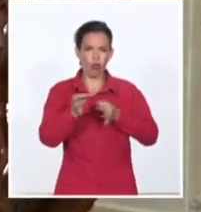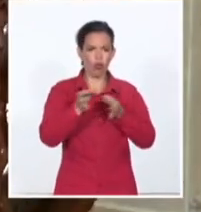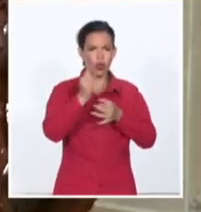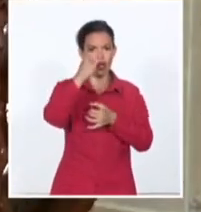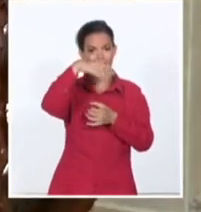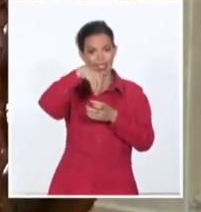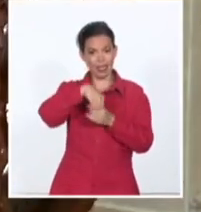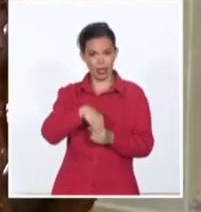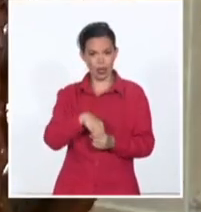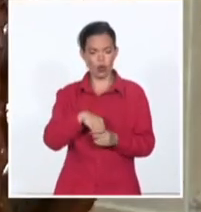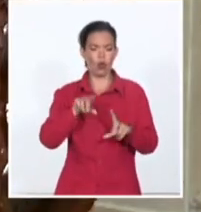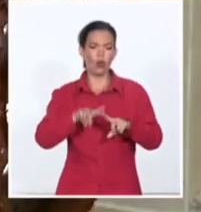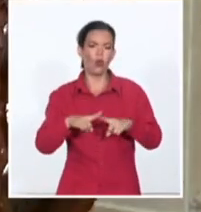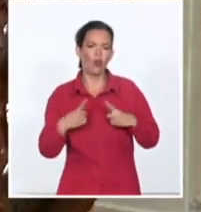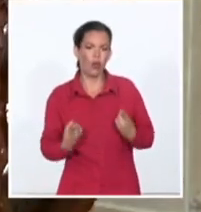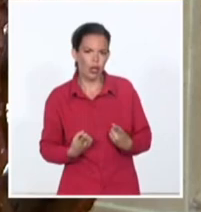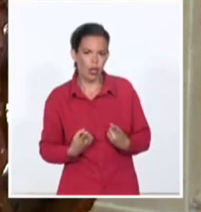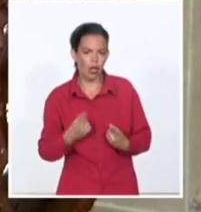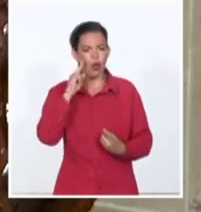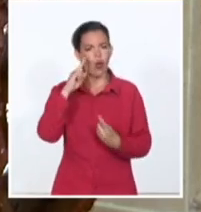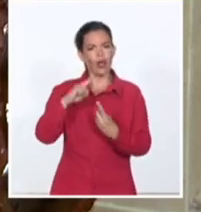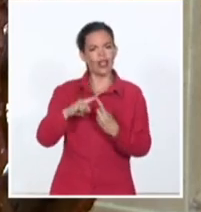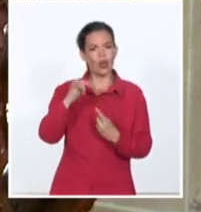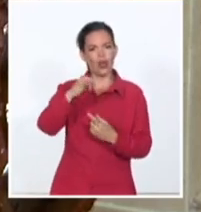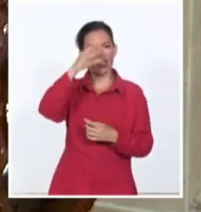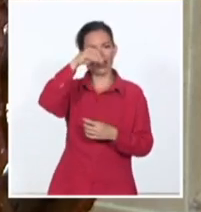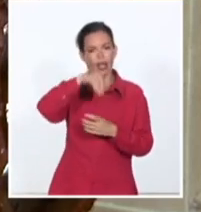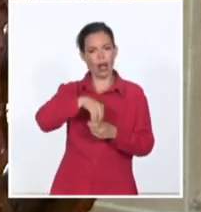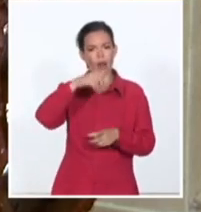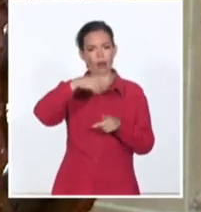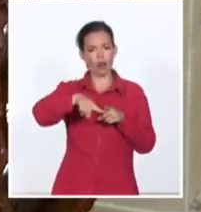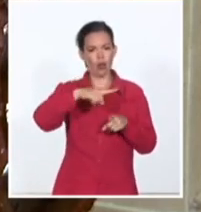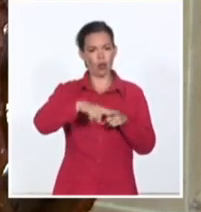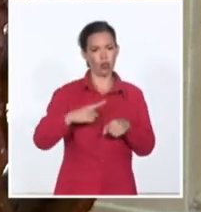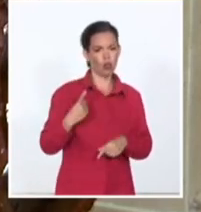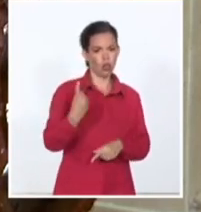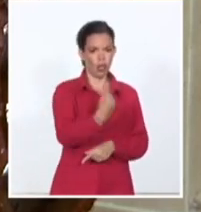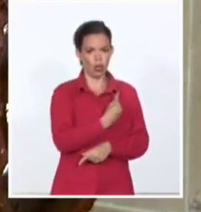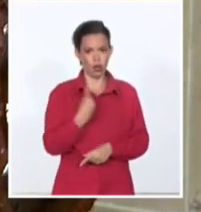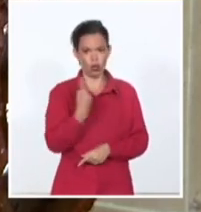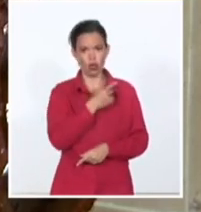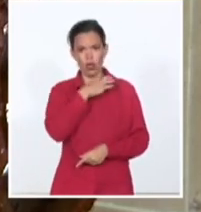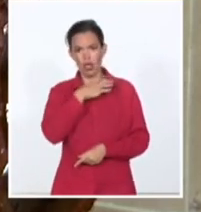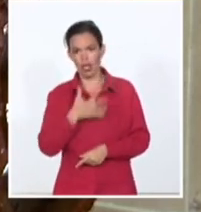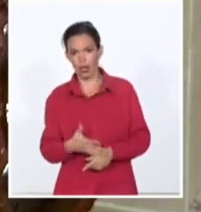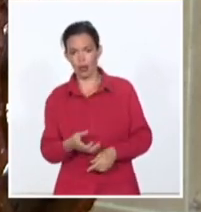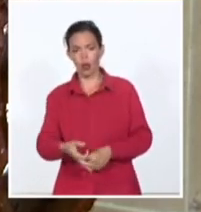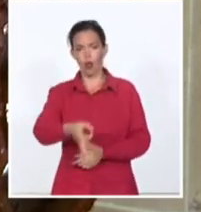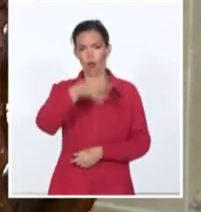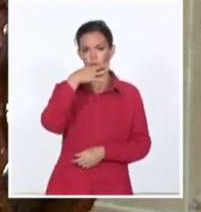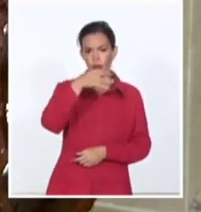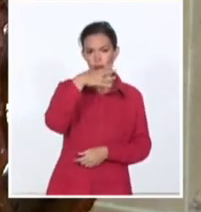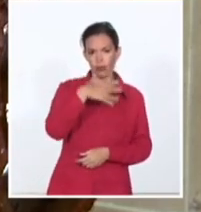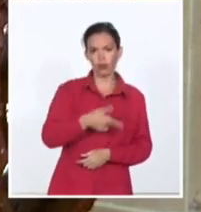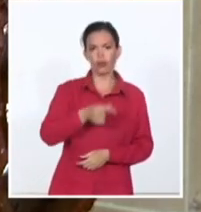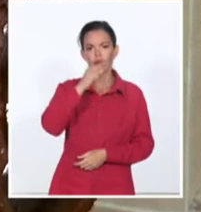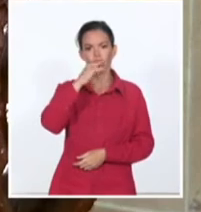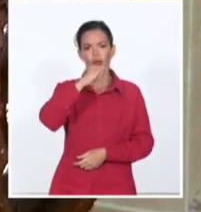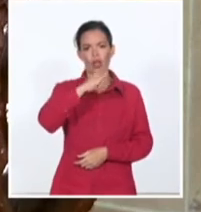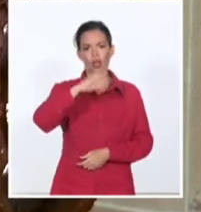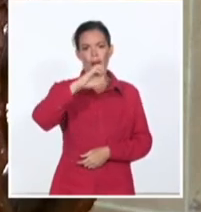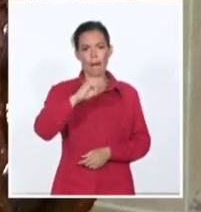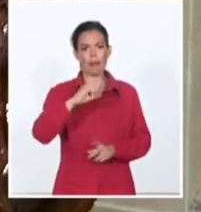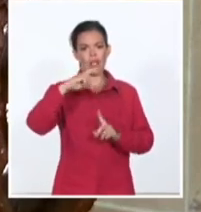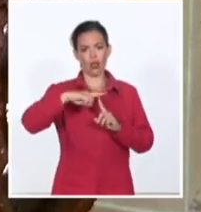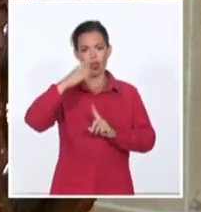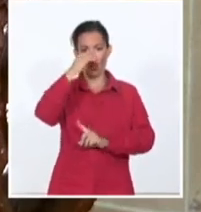para tratar de insertar nuestros productos, sobre todo los productos en la rama de la biotecnología y la farmacéutica, insertarlos en estos